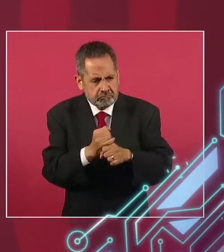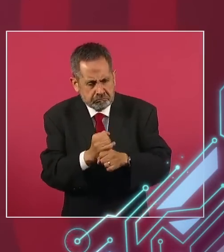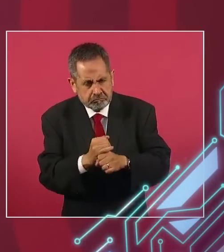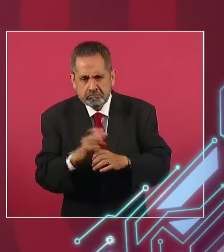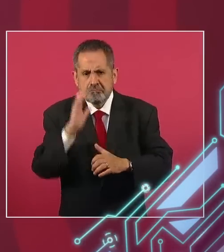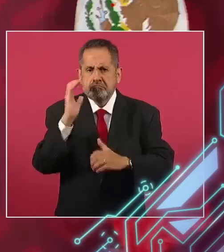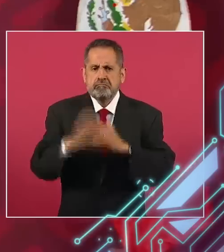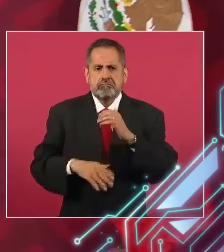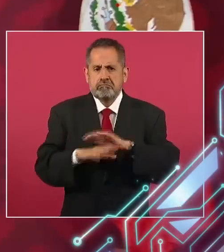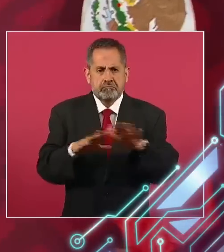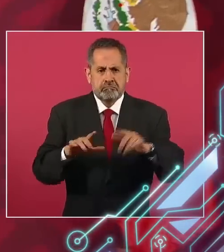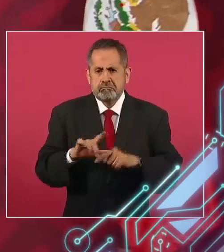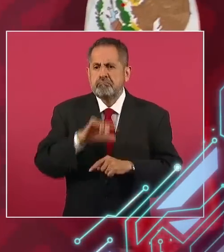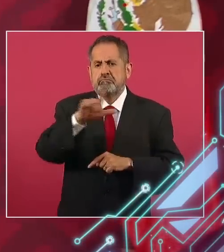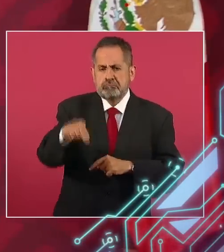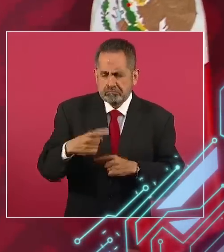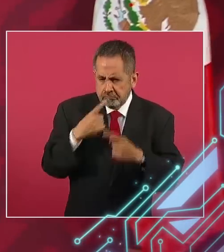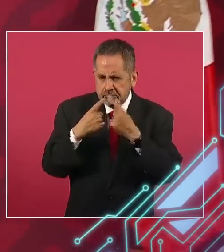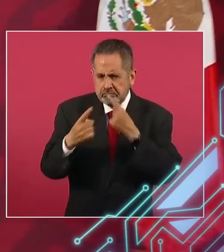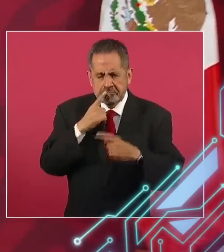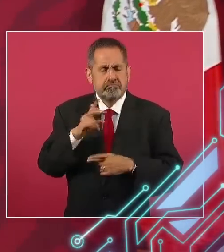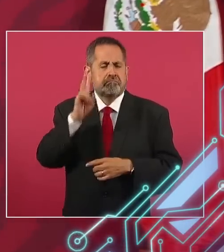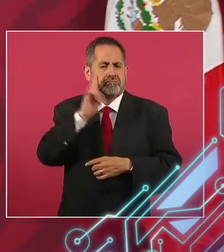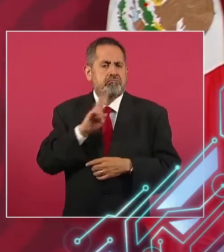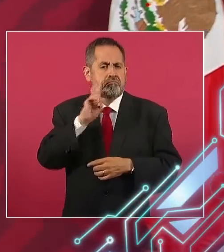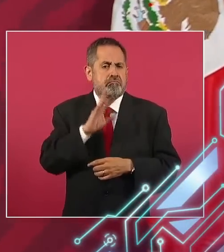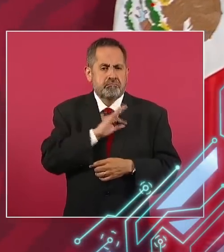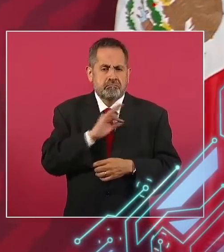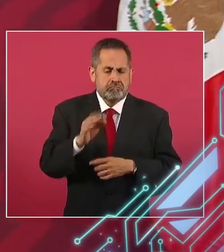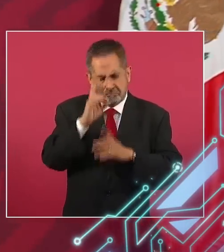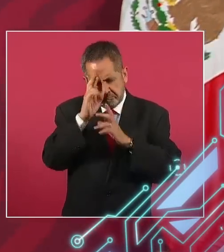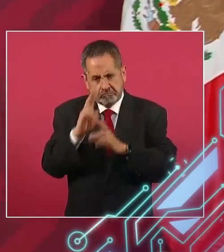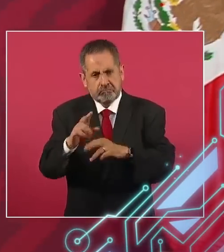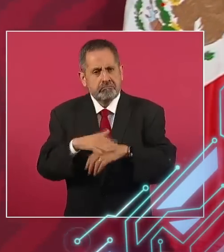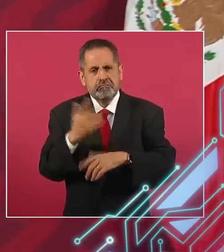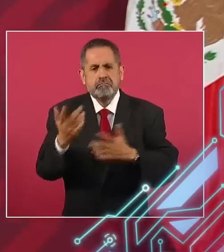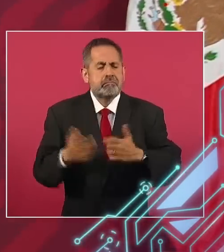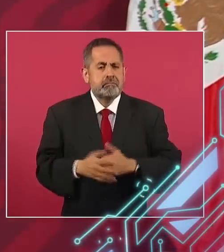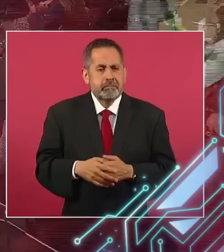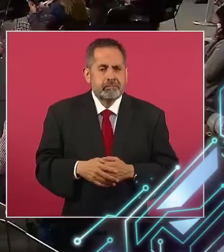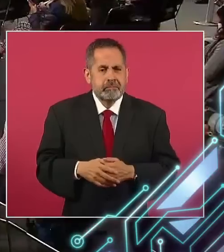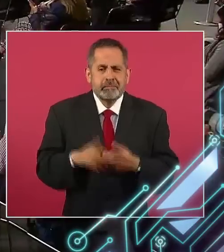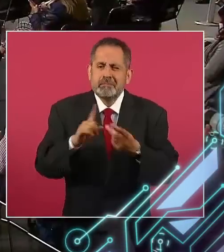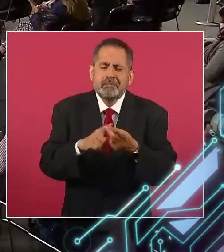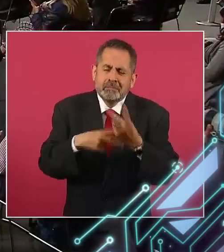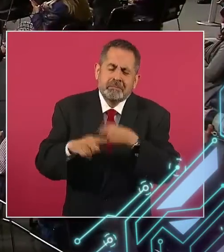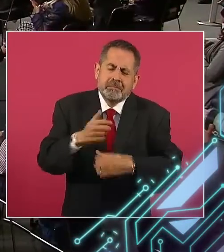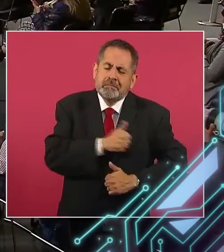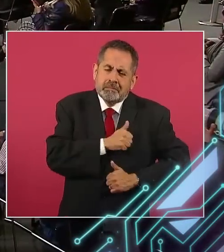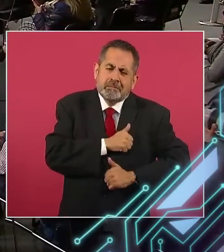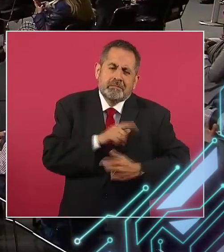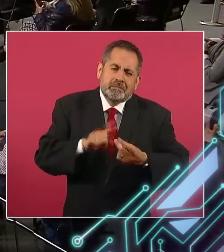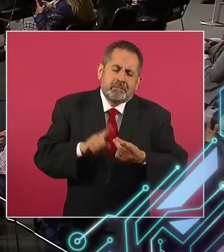y vamos a discutirlo porque ¿de dónde son los soldados?